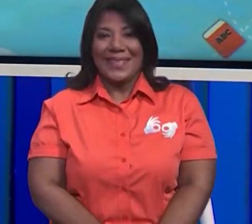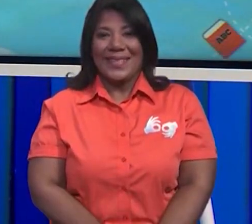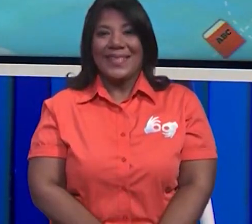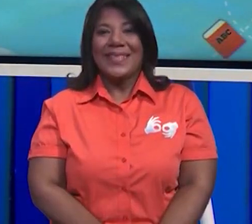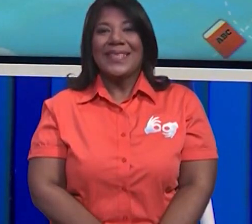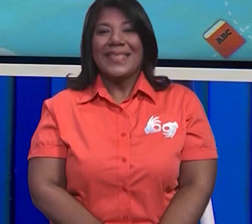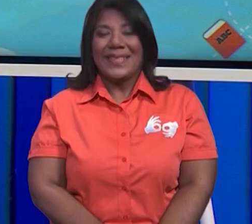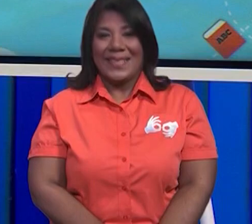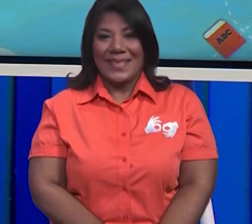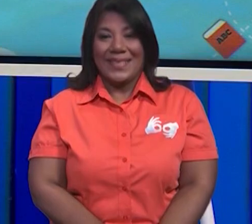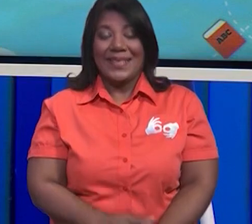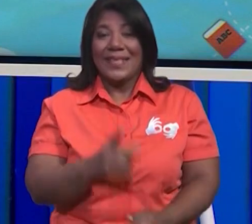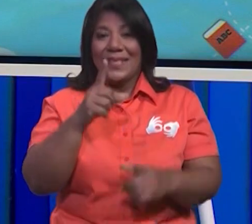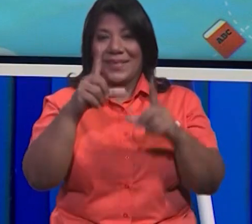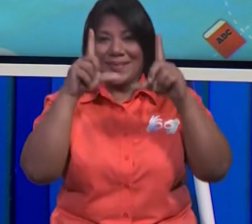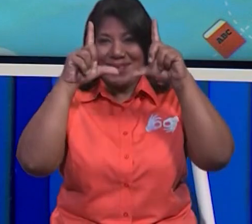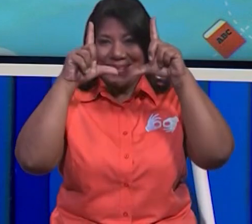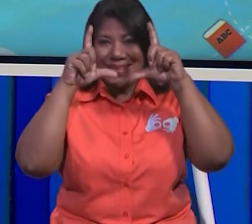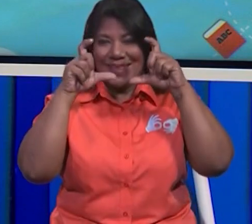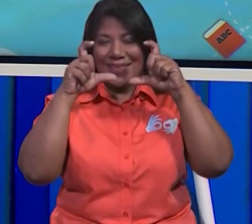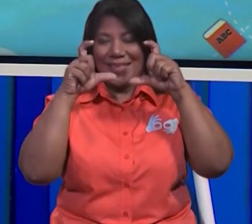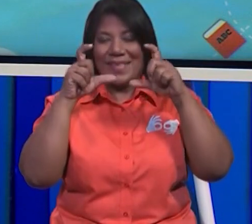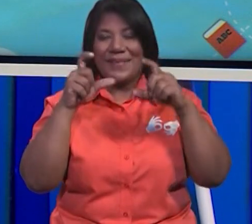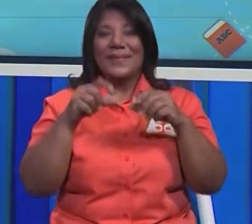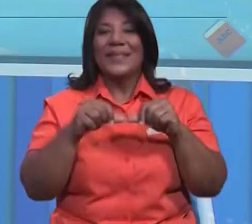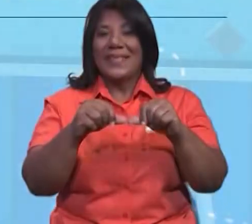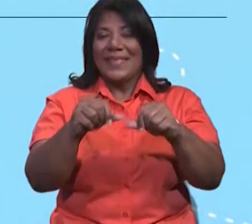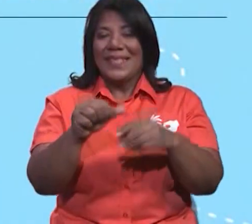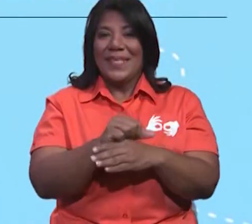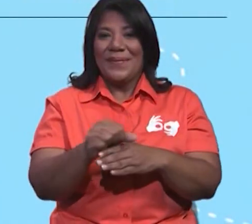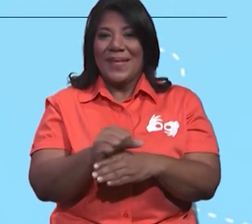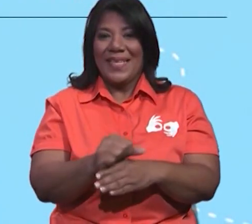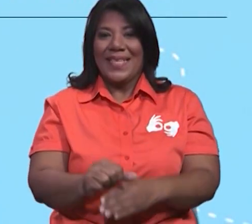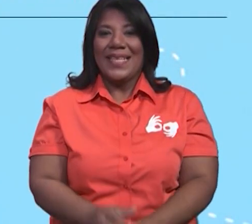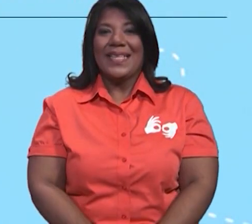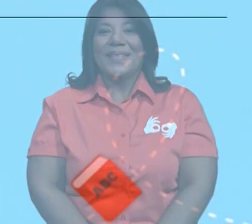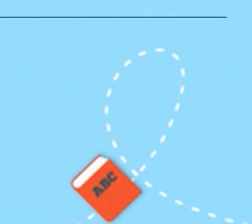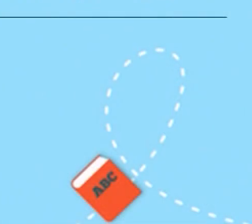mamá, papá. Tómale la fotito y en casa sigan practicando.